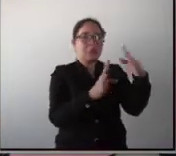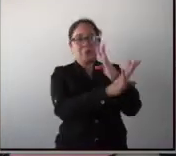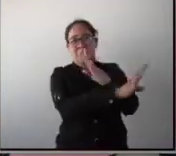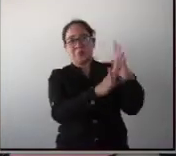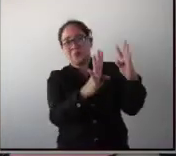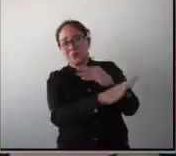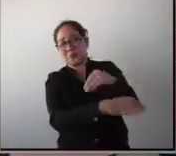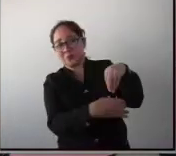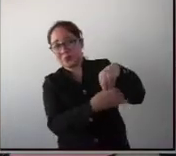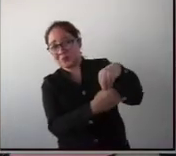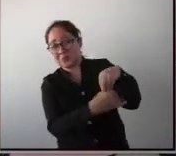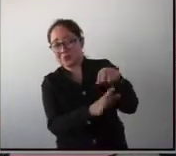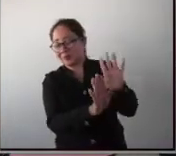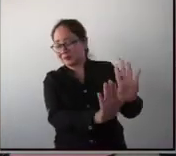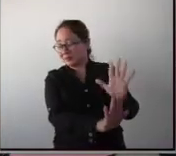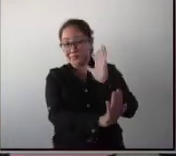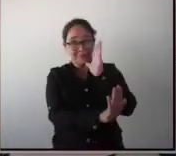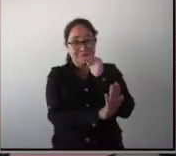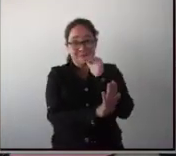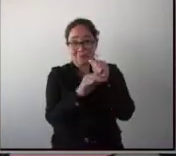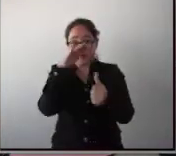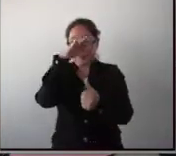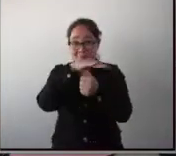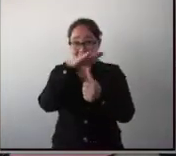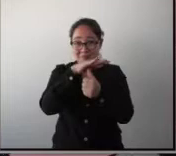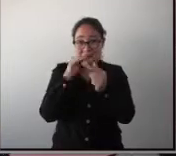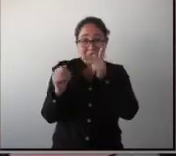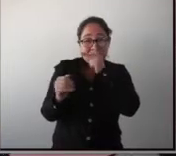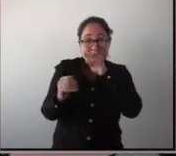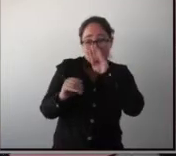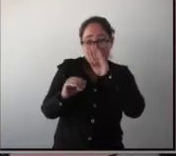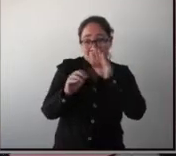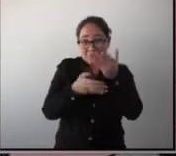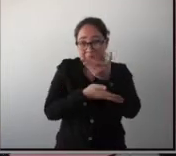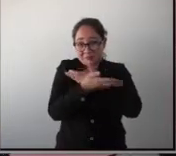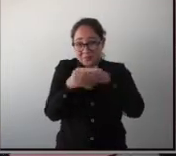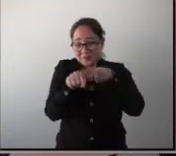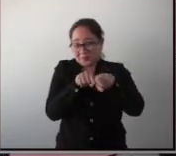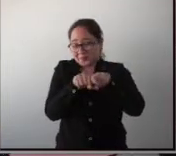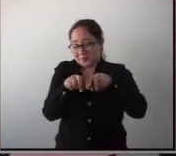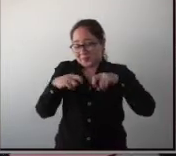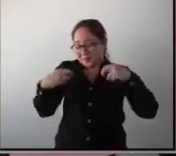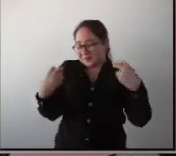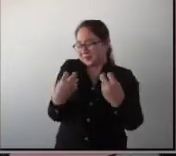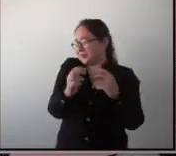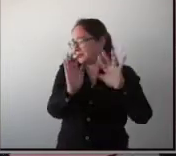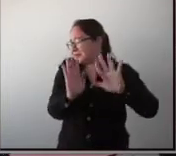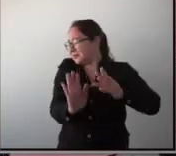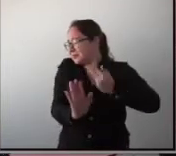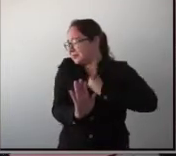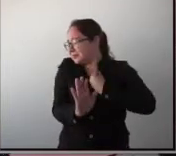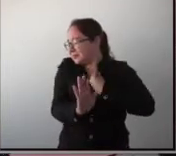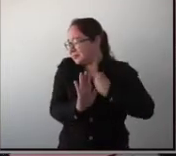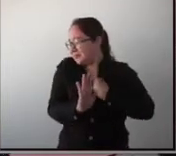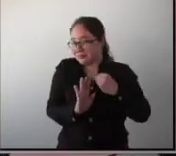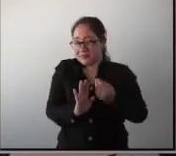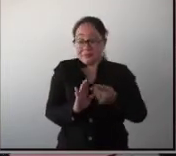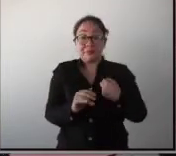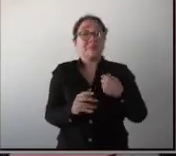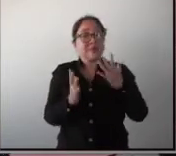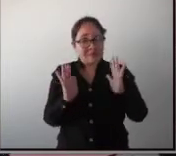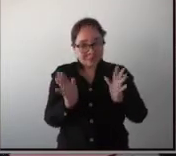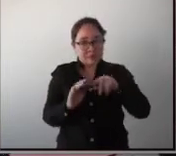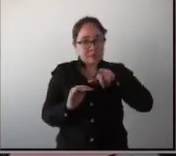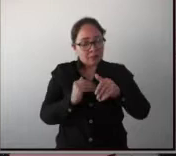Incluso no podían estar en la misma mesa con sus papás y sus hermanos, porque era demasiado. Ya se sentaban a la mesa con la